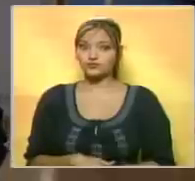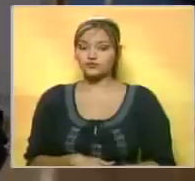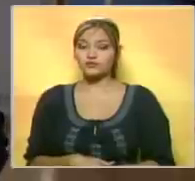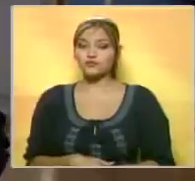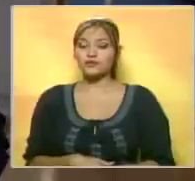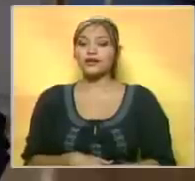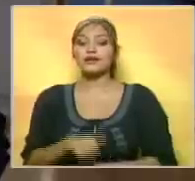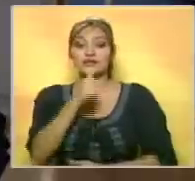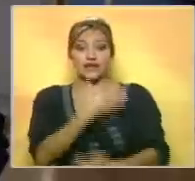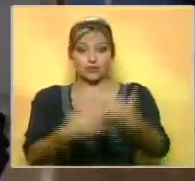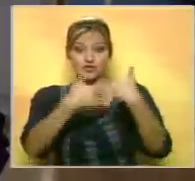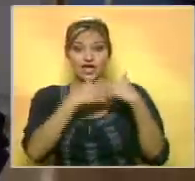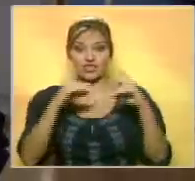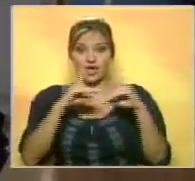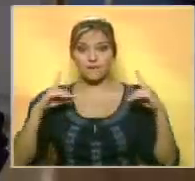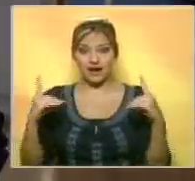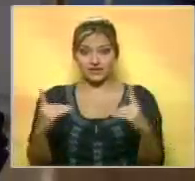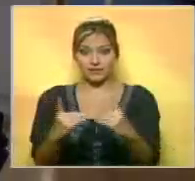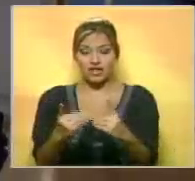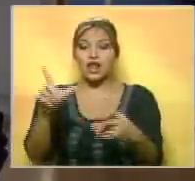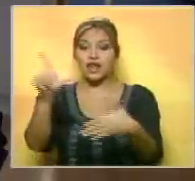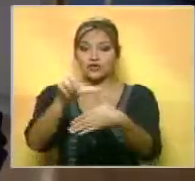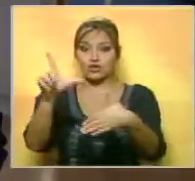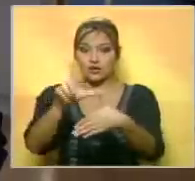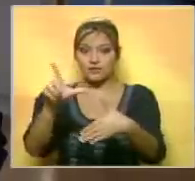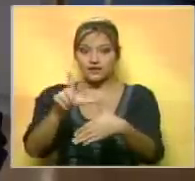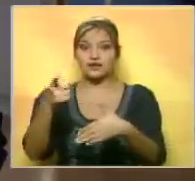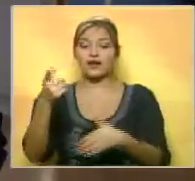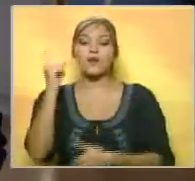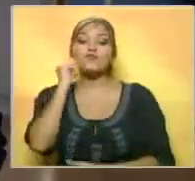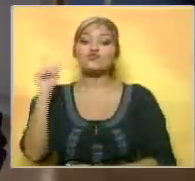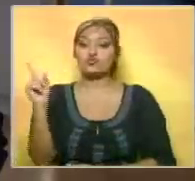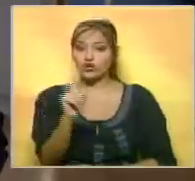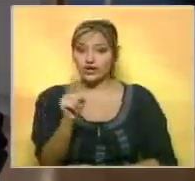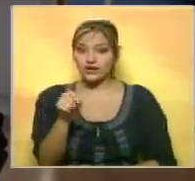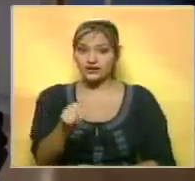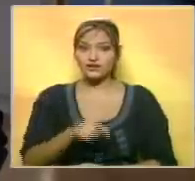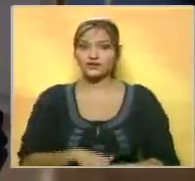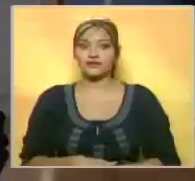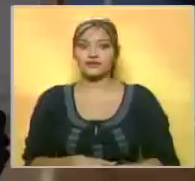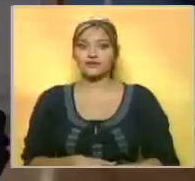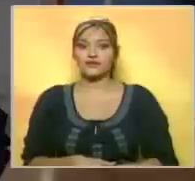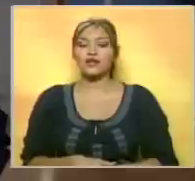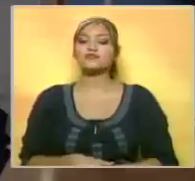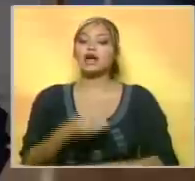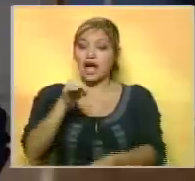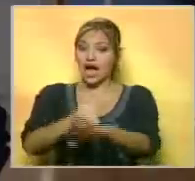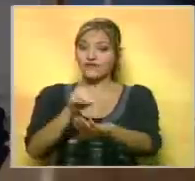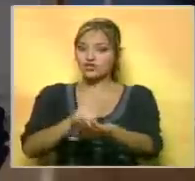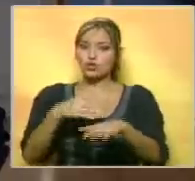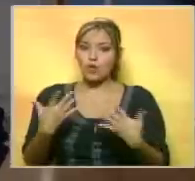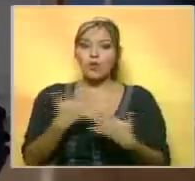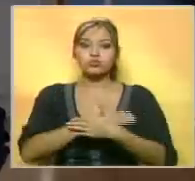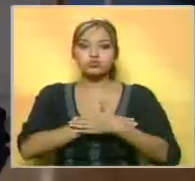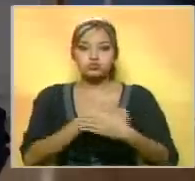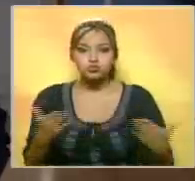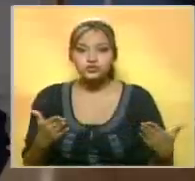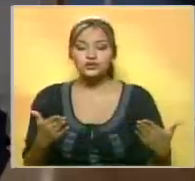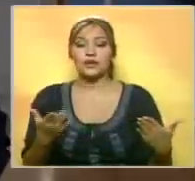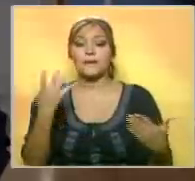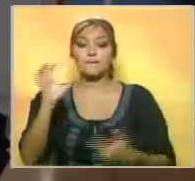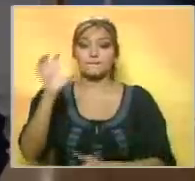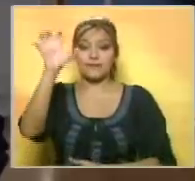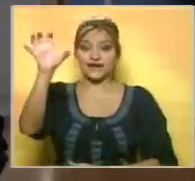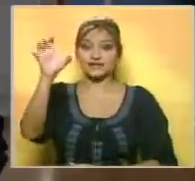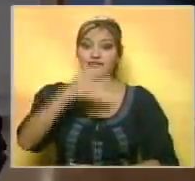La responsable del Departamento de Estado para Latinoamérica, Roberta Jacobson, se pronunció sobre la disposición que tiene su